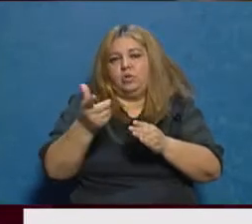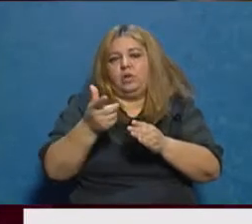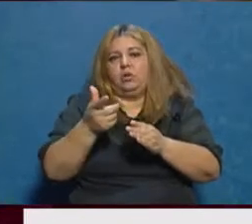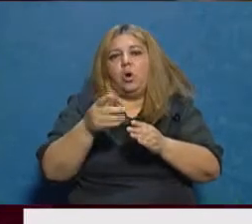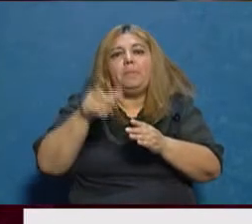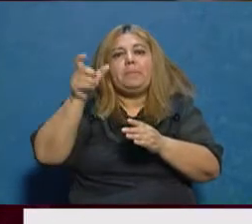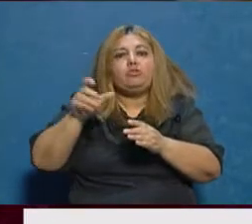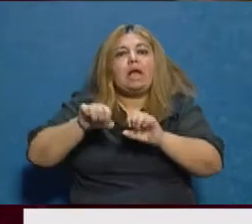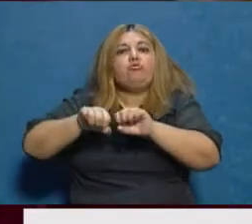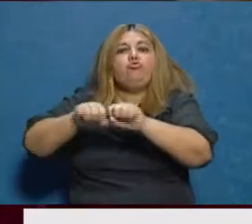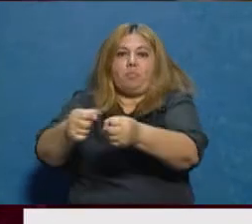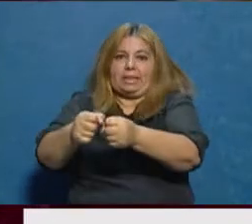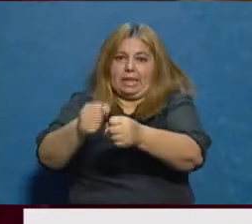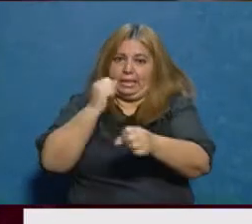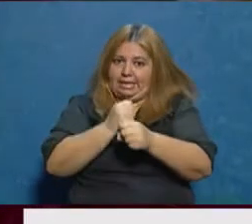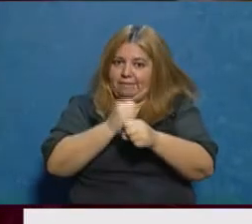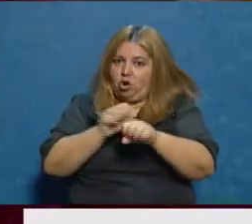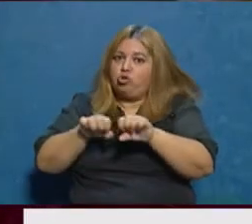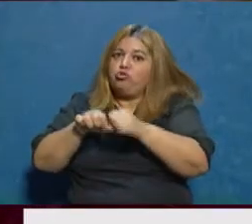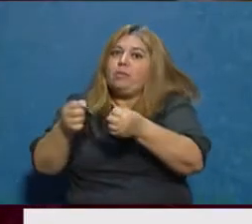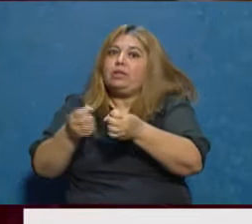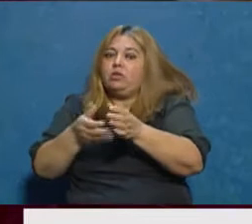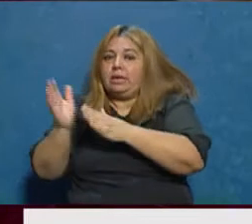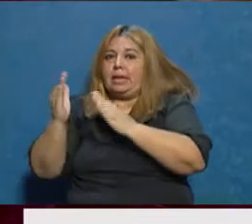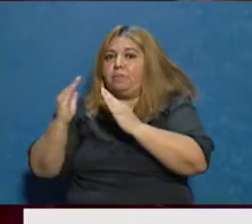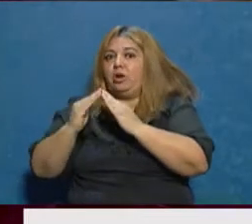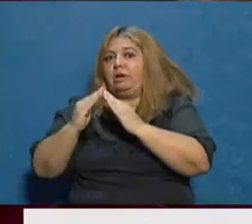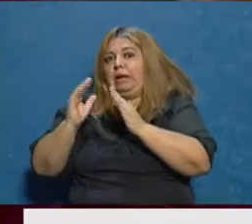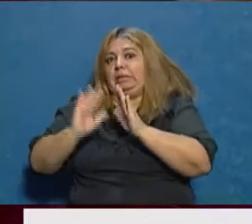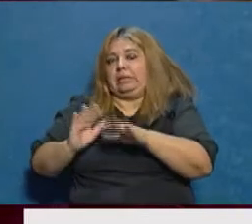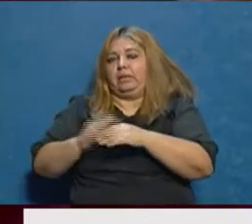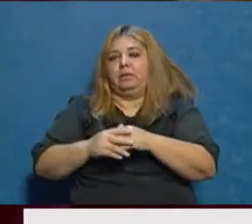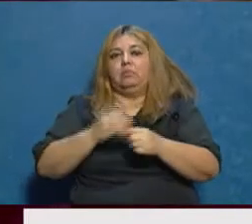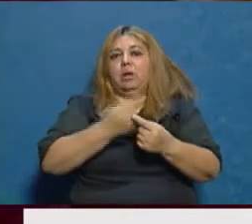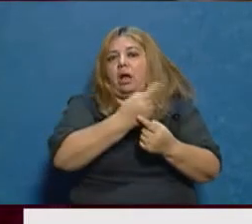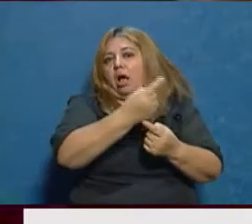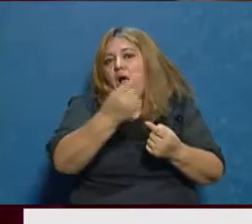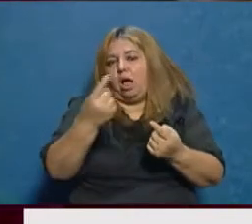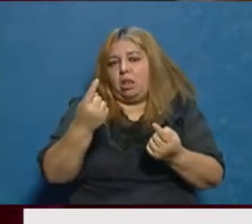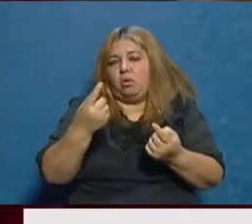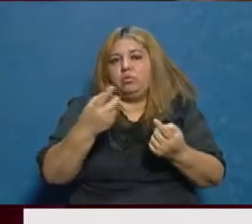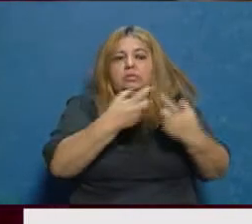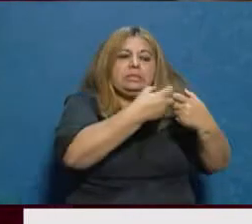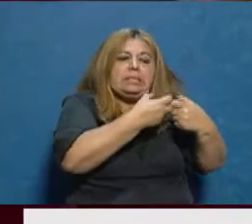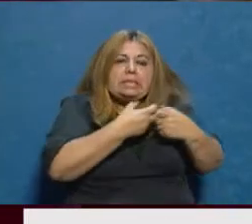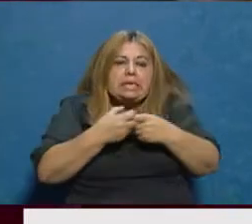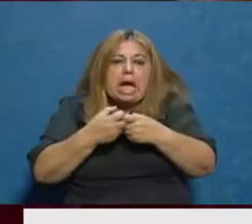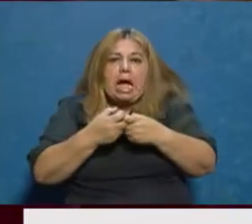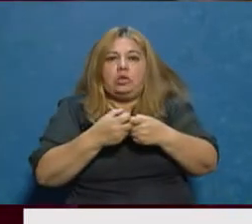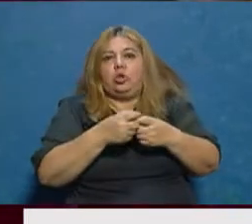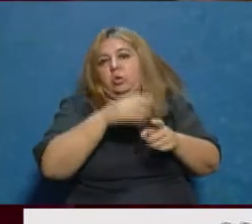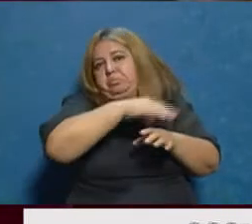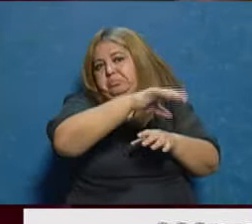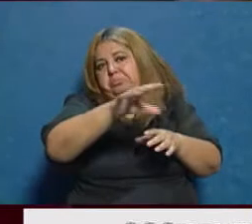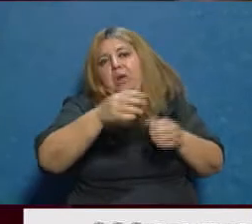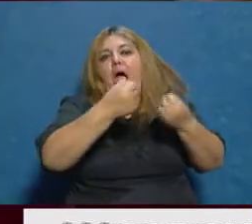suspendidos de la pandemia, en la cual después esto queda criterio de cada organización gremial mejorar los acuerdos,